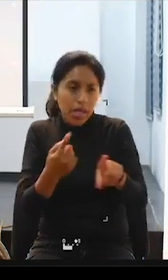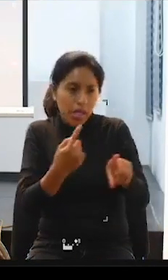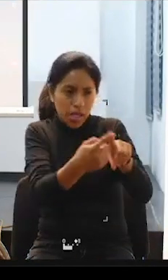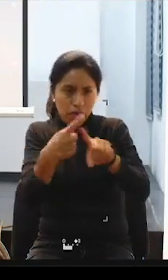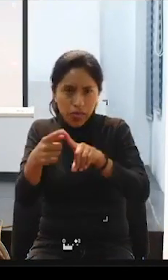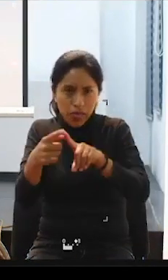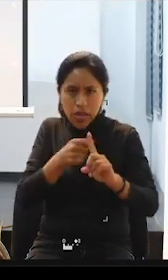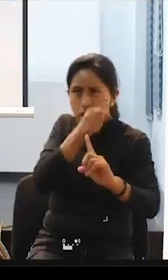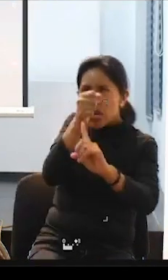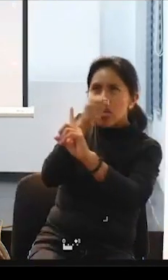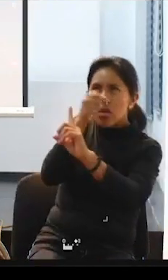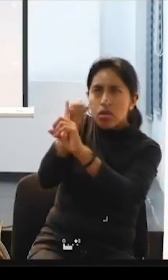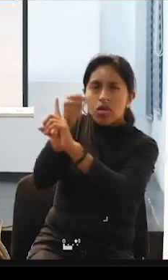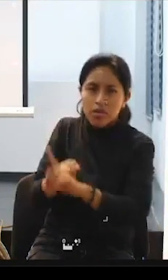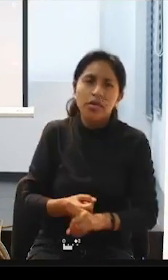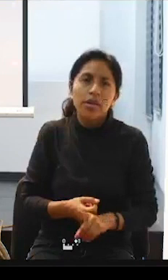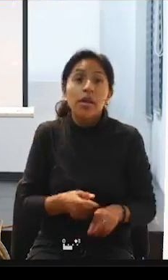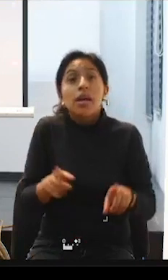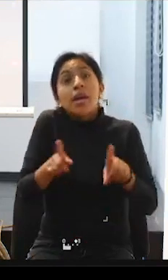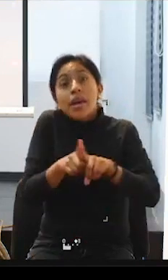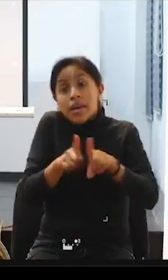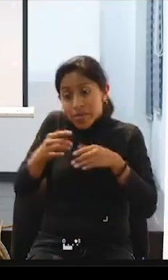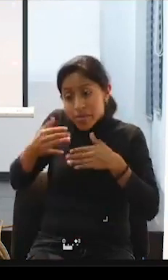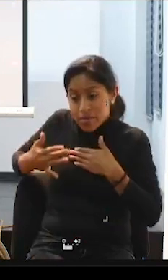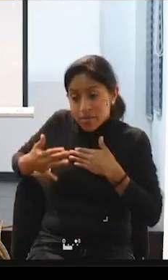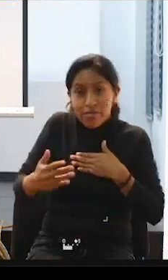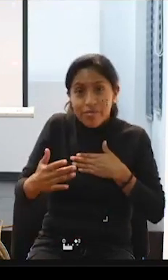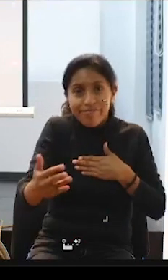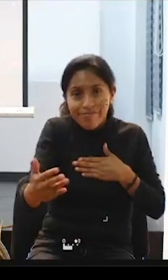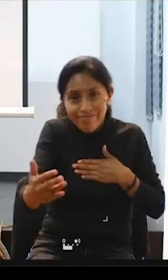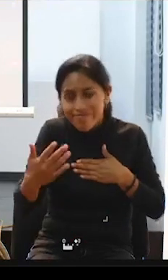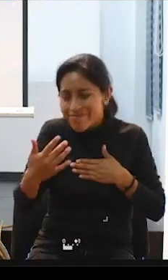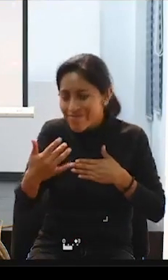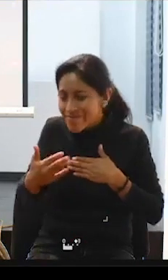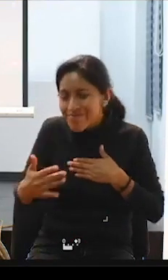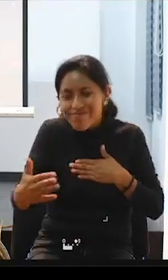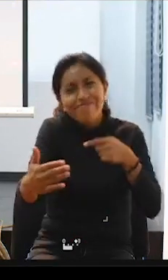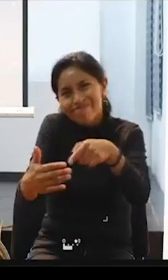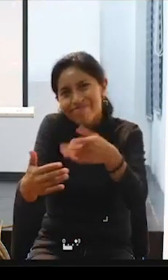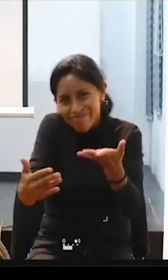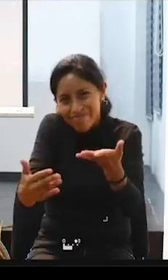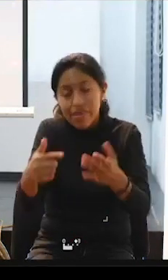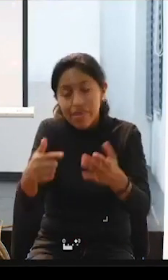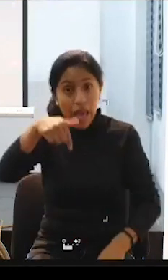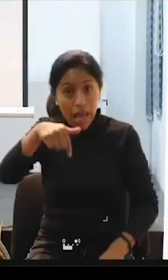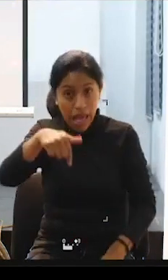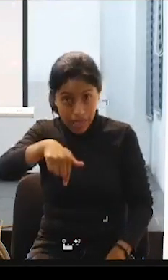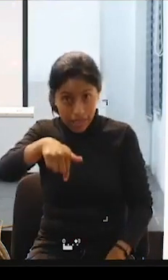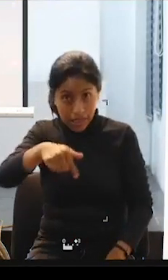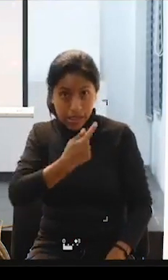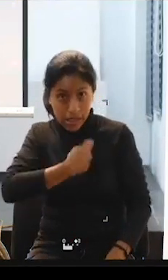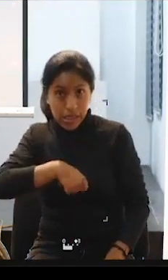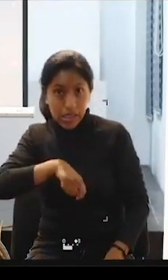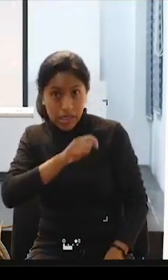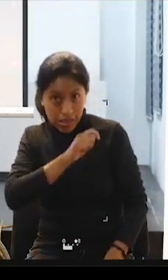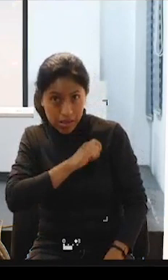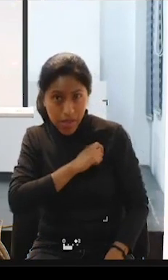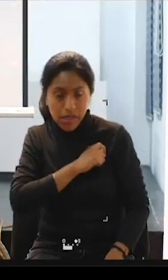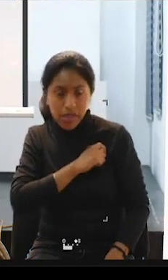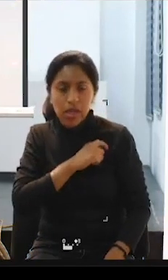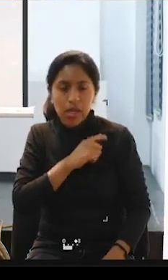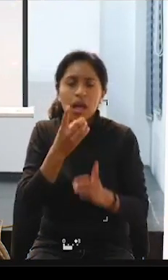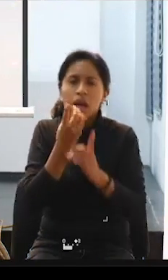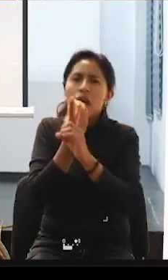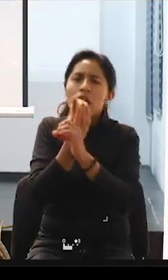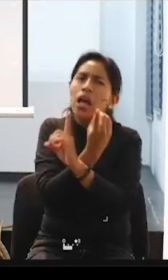nada, el recorrido, el recorrido, pues aquí en España, la democracia empezó